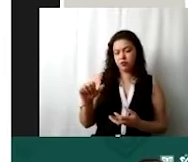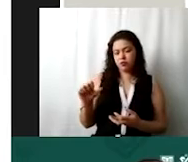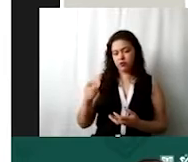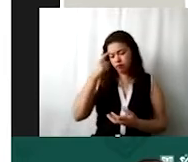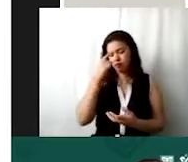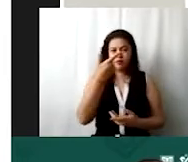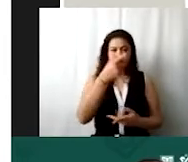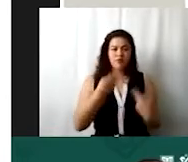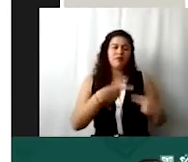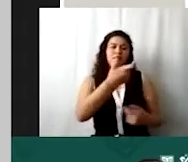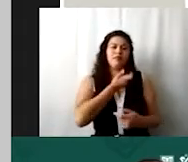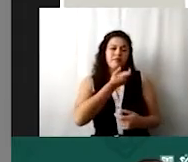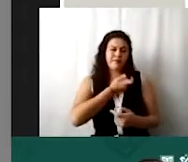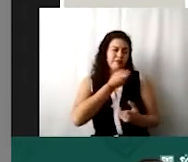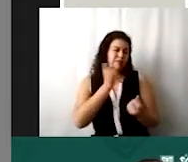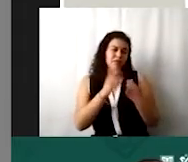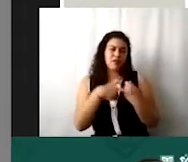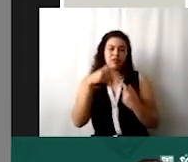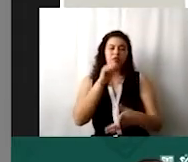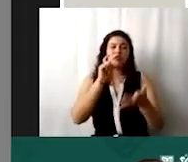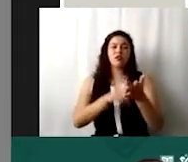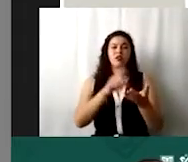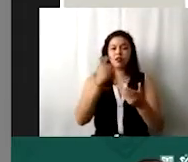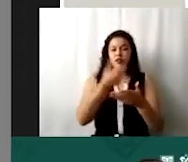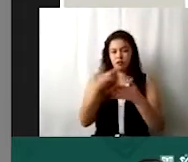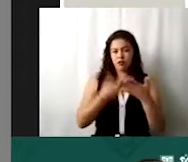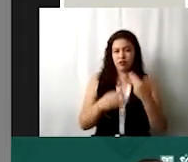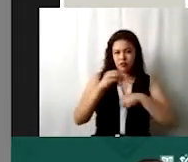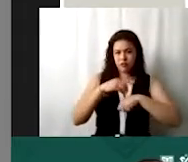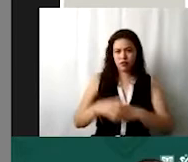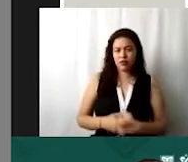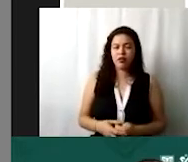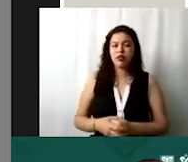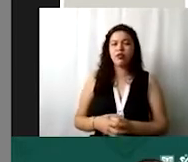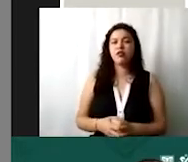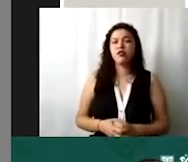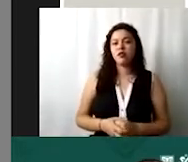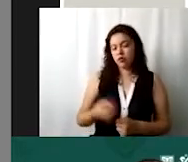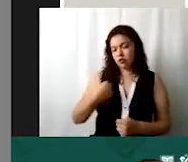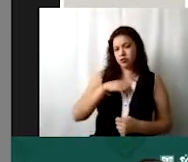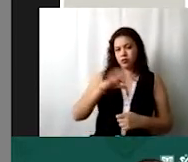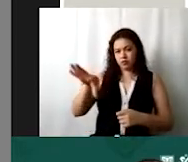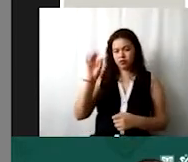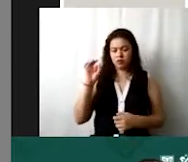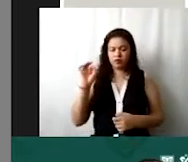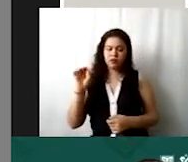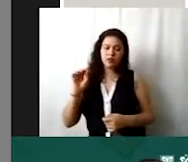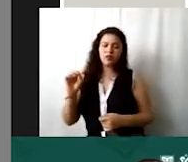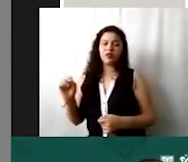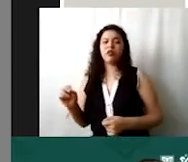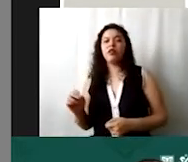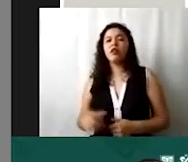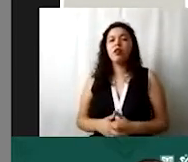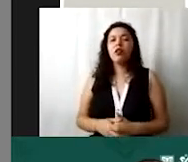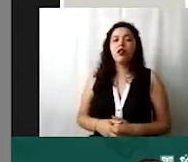ahí a la columna de ingresos y le damos clic en agregar cuenta. Entonces, vamos ahí a seleccionar el